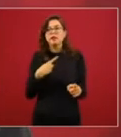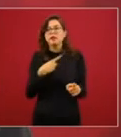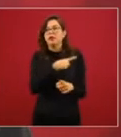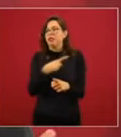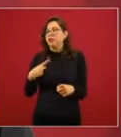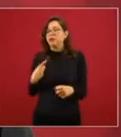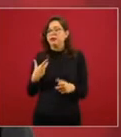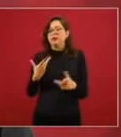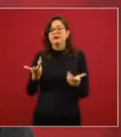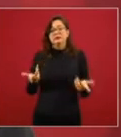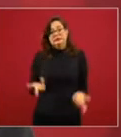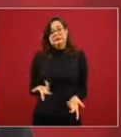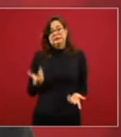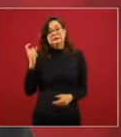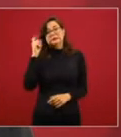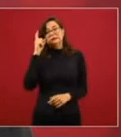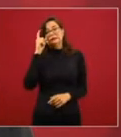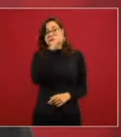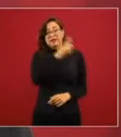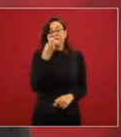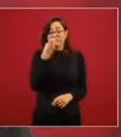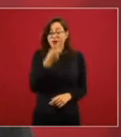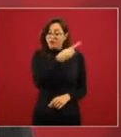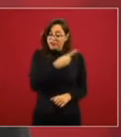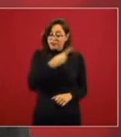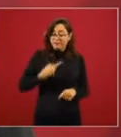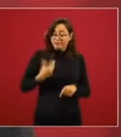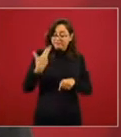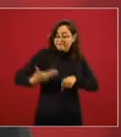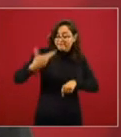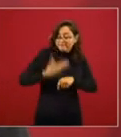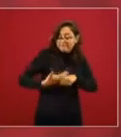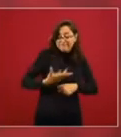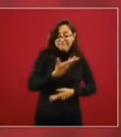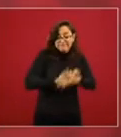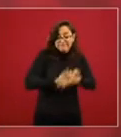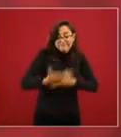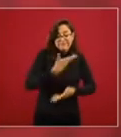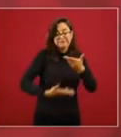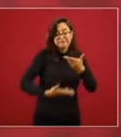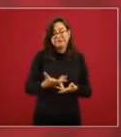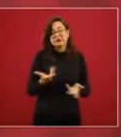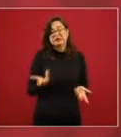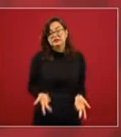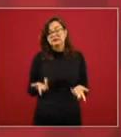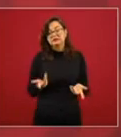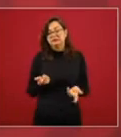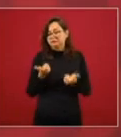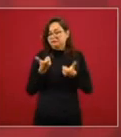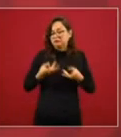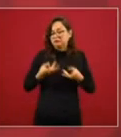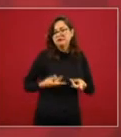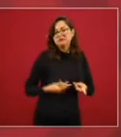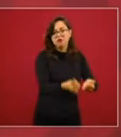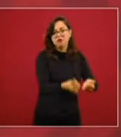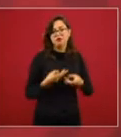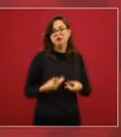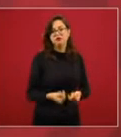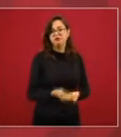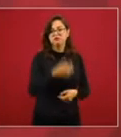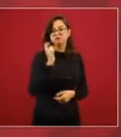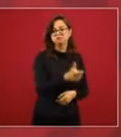eso les impide tener fondos porque tienen que pagar también muchos intereses por esas deudas